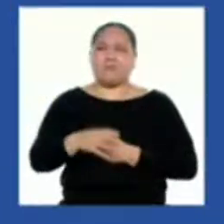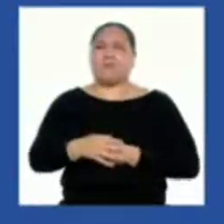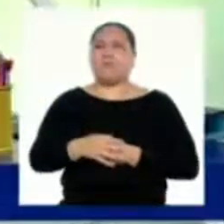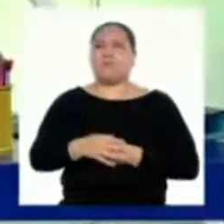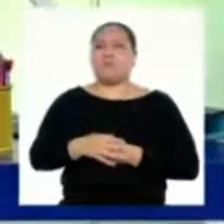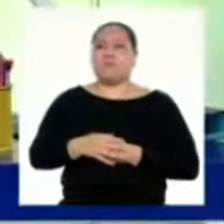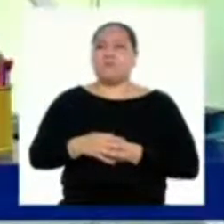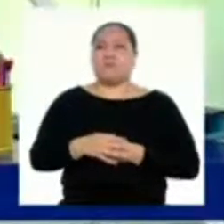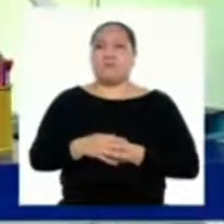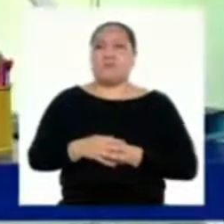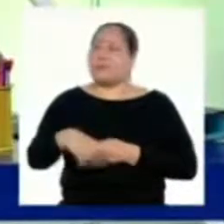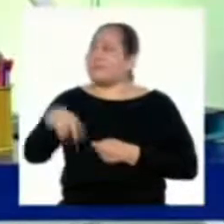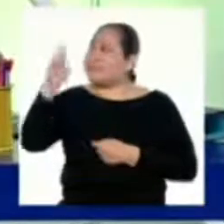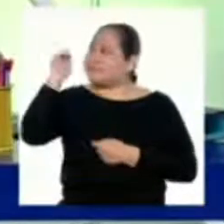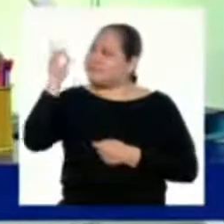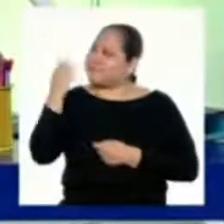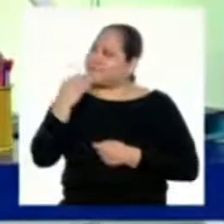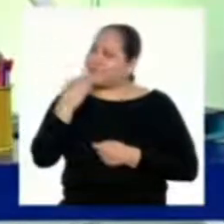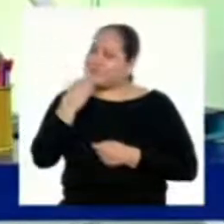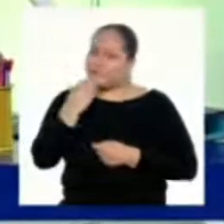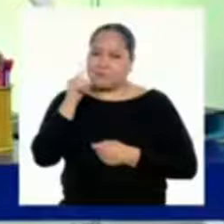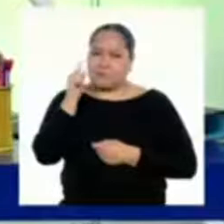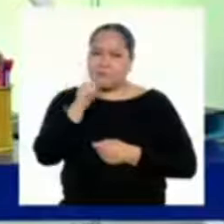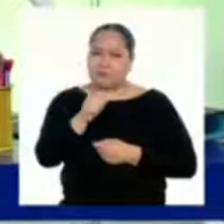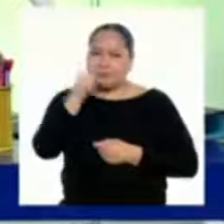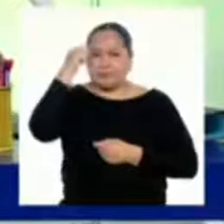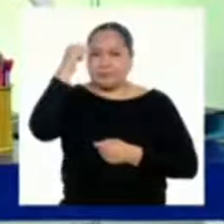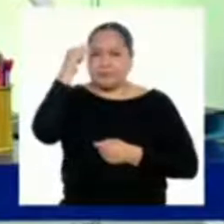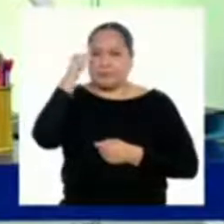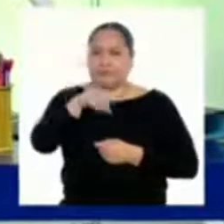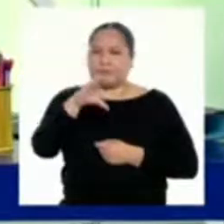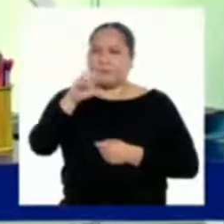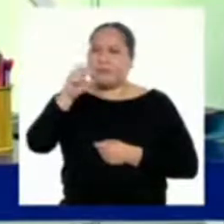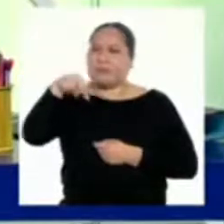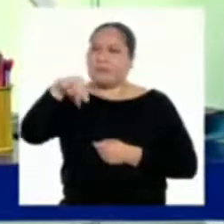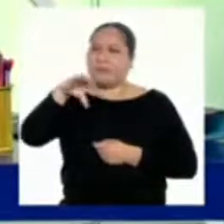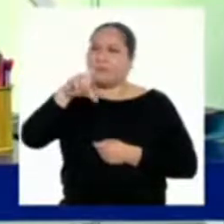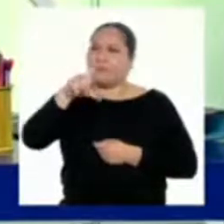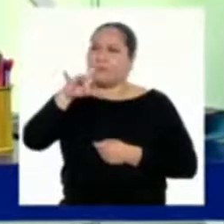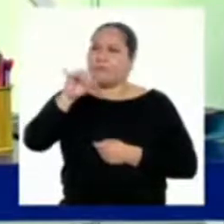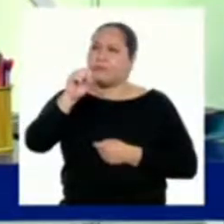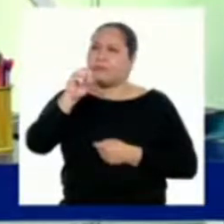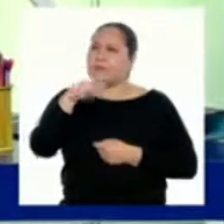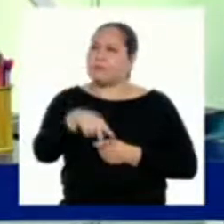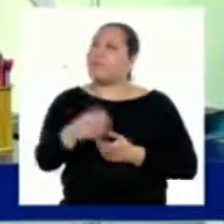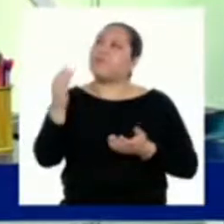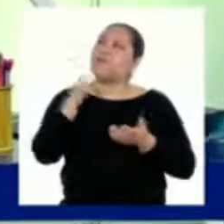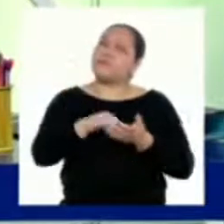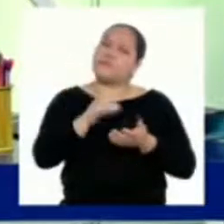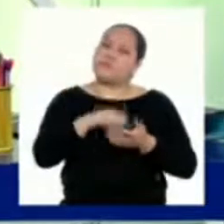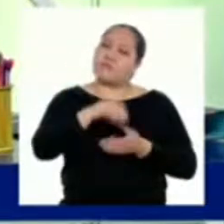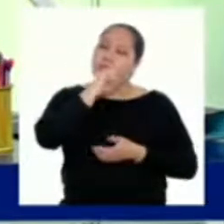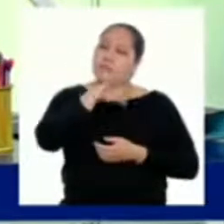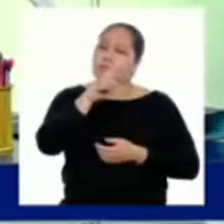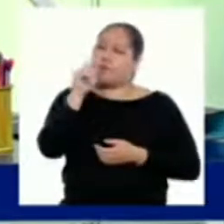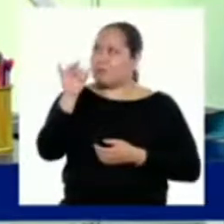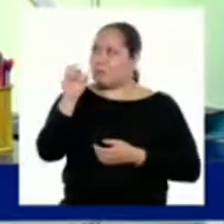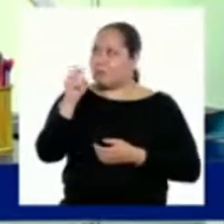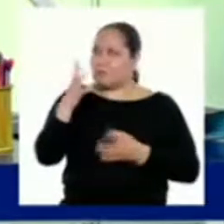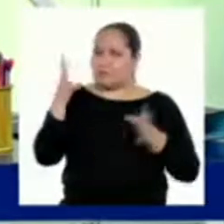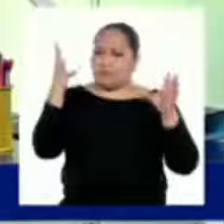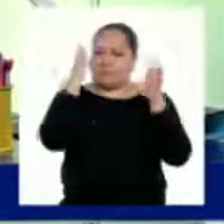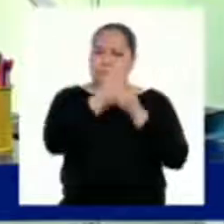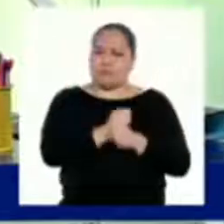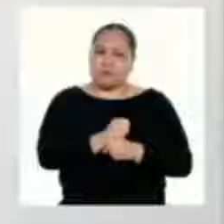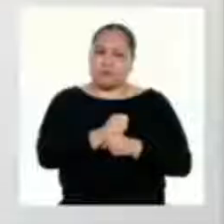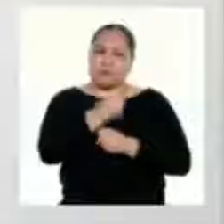Profesora creo que esta es la conclusión pues vuelve a recalcar la tesis y es un resumen de los argumentos presentados